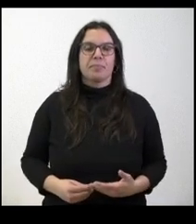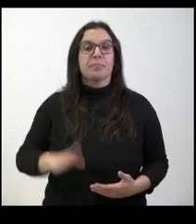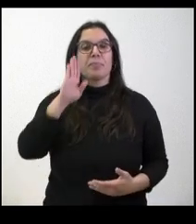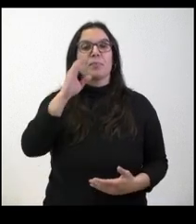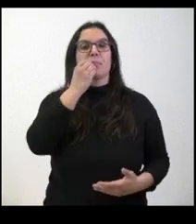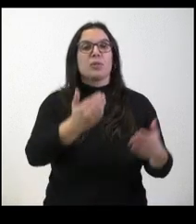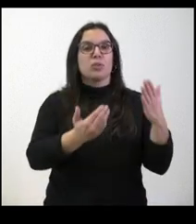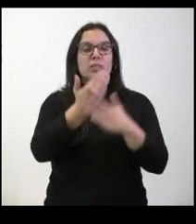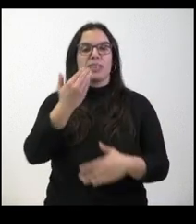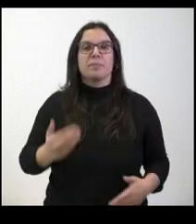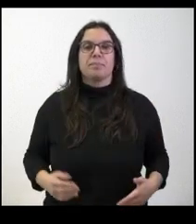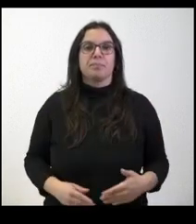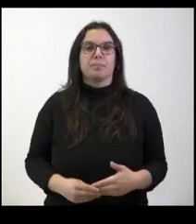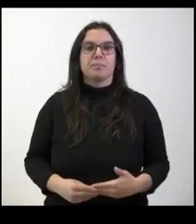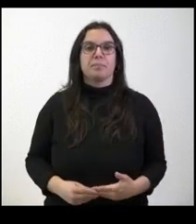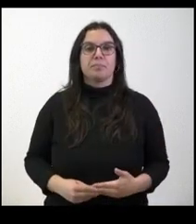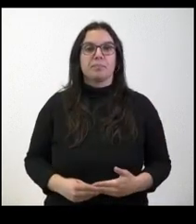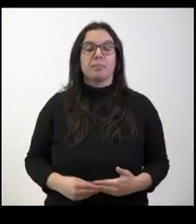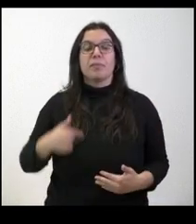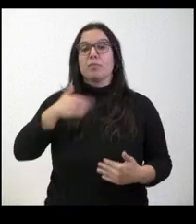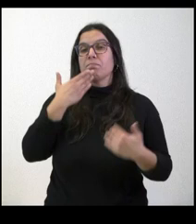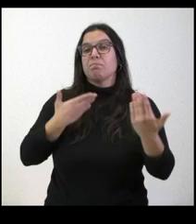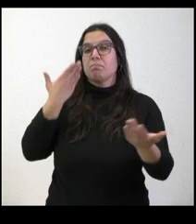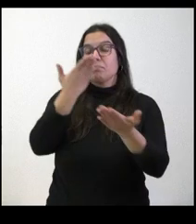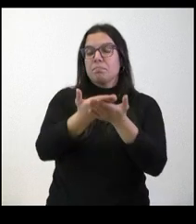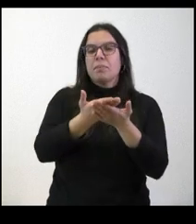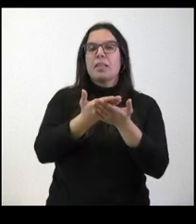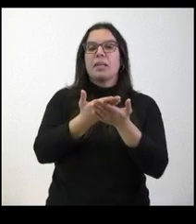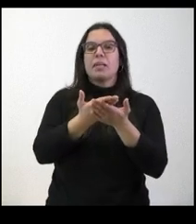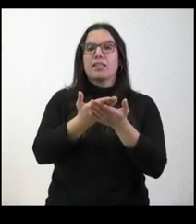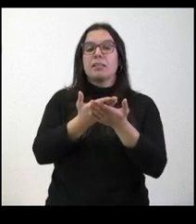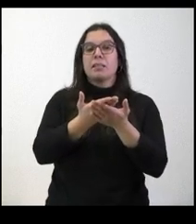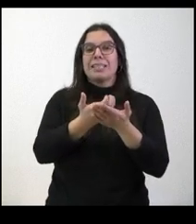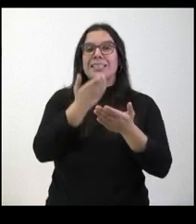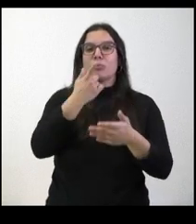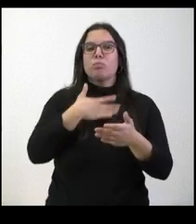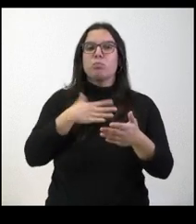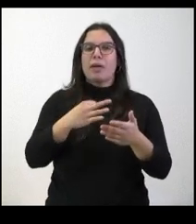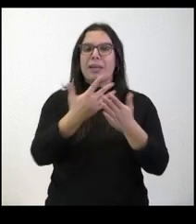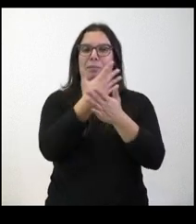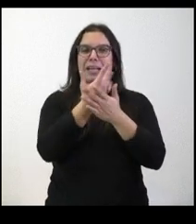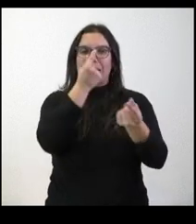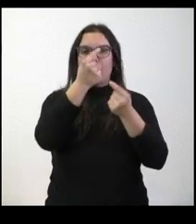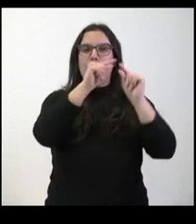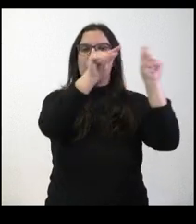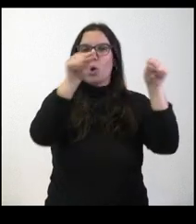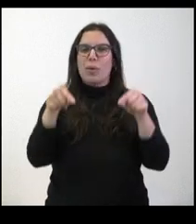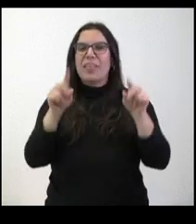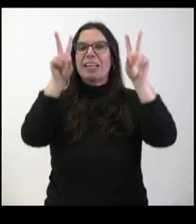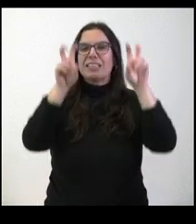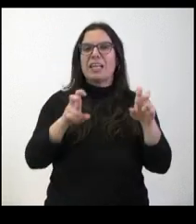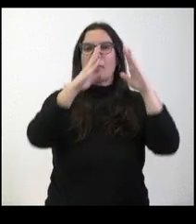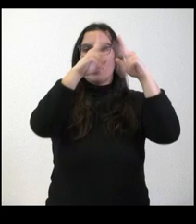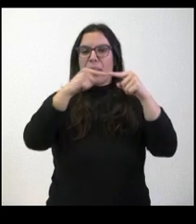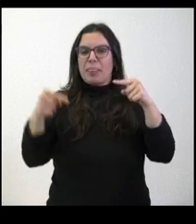Hola, buenos días. Una petición era ver si tenía por provincias el tema este de los déficits